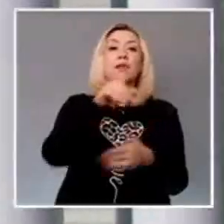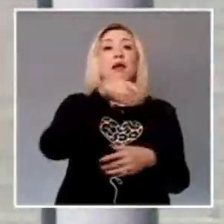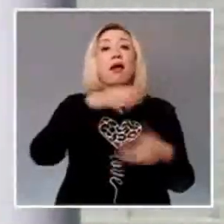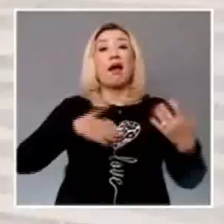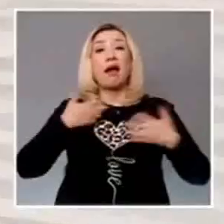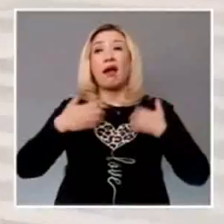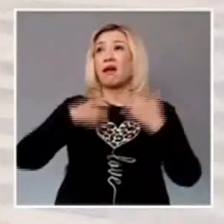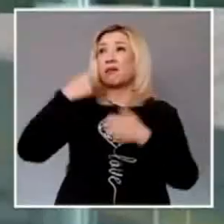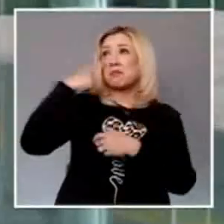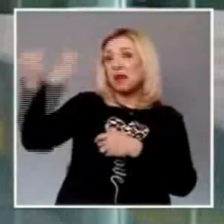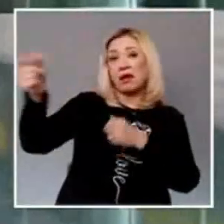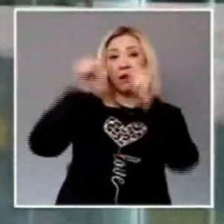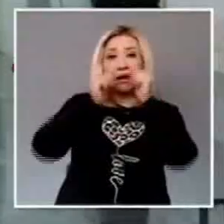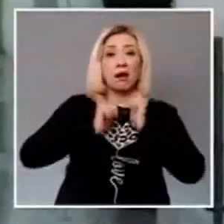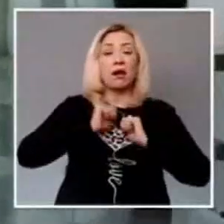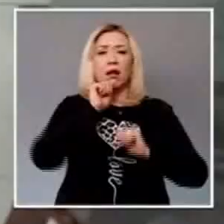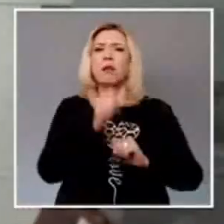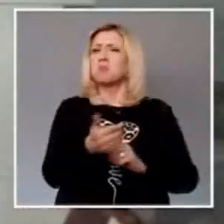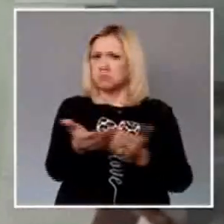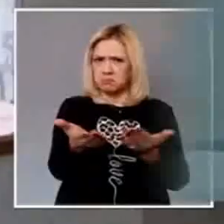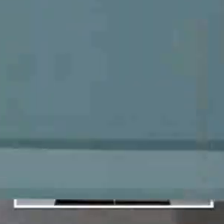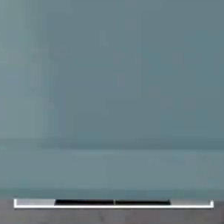la arbitrariedad y al abuso del poder.